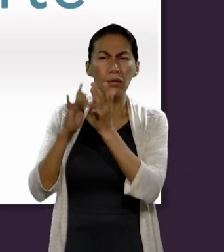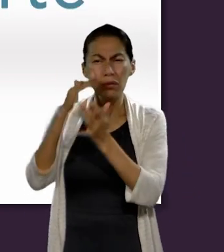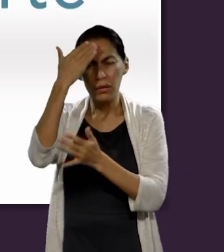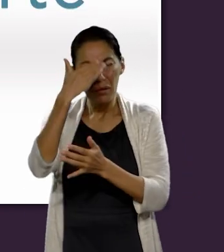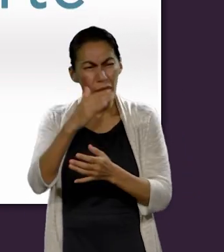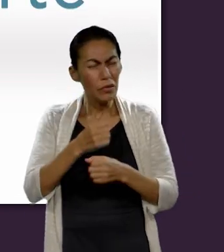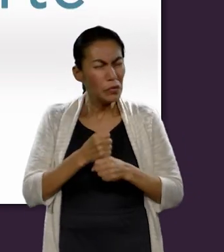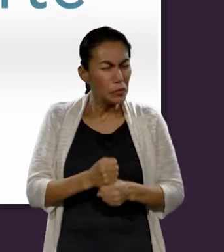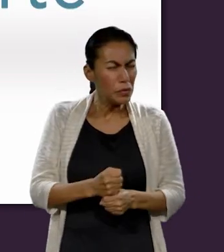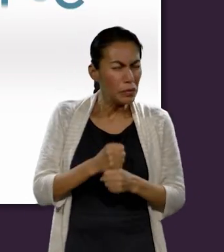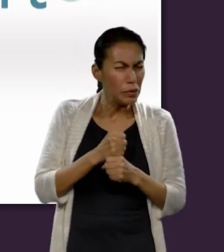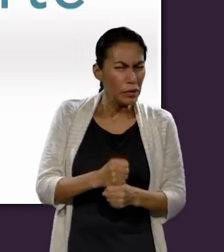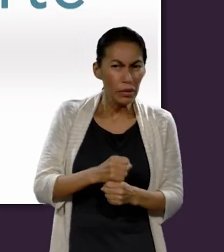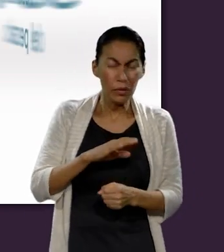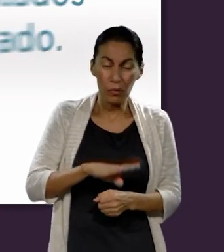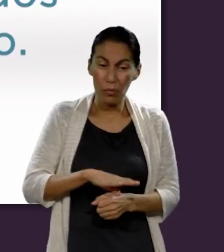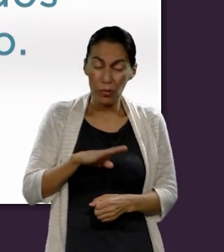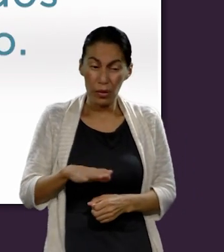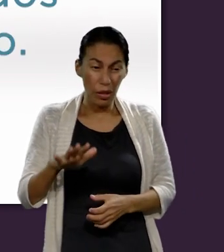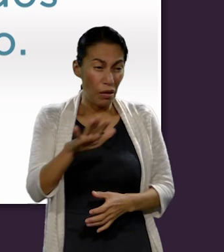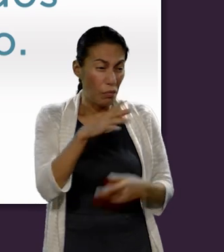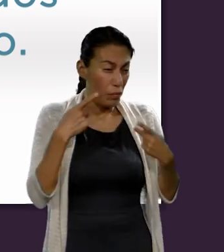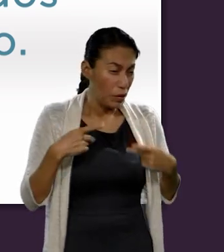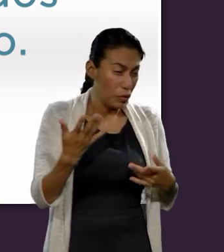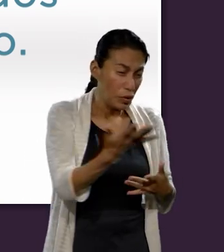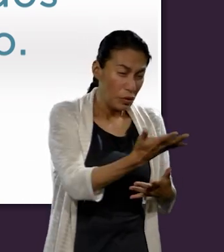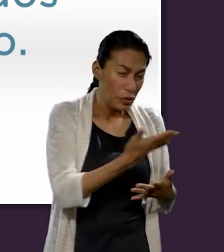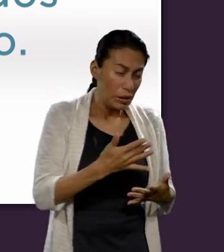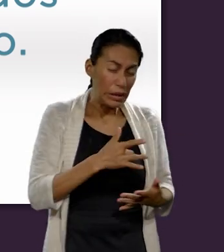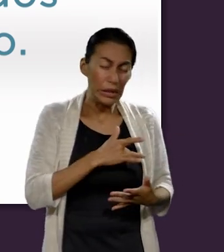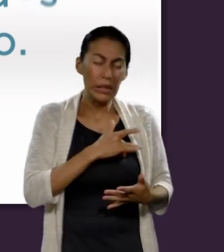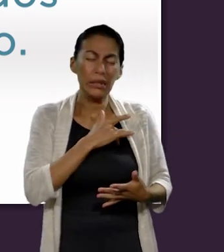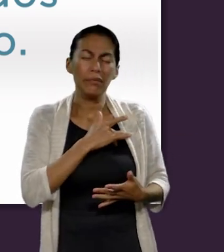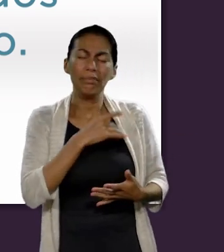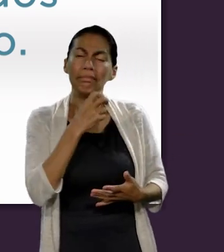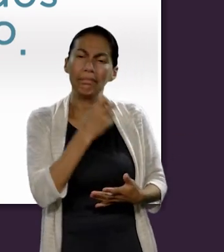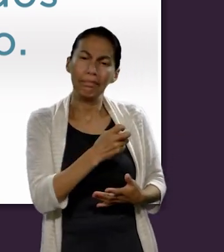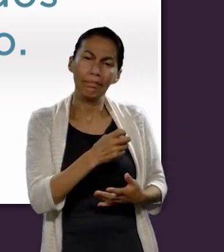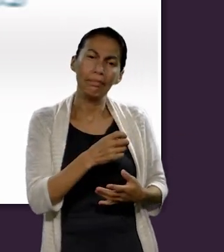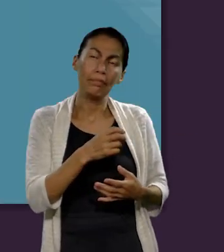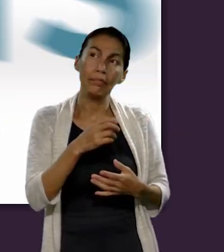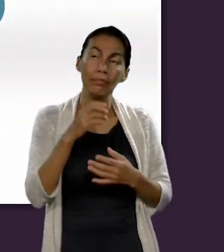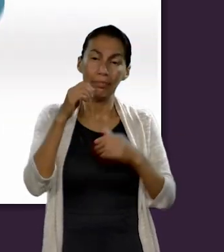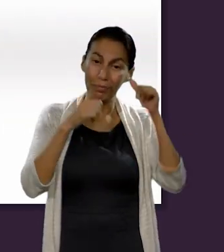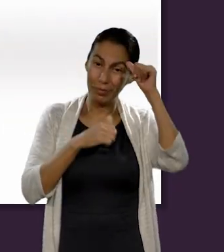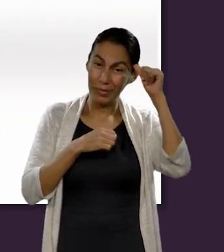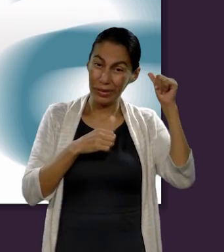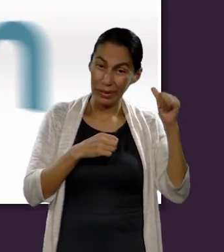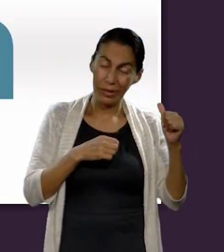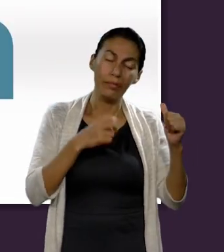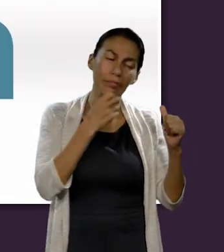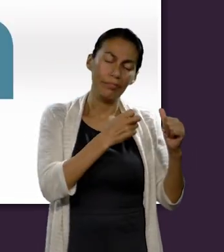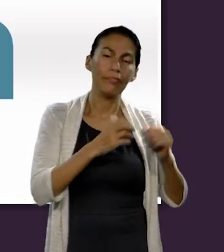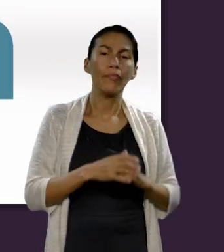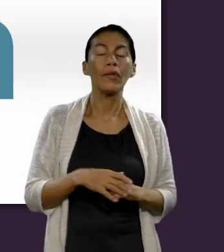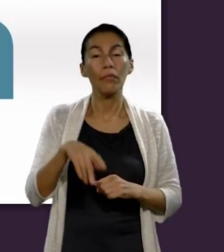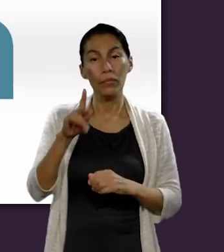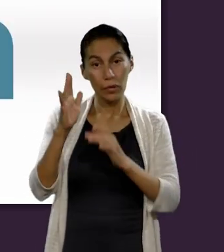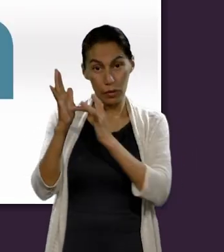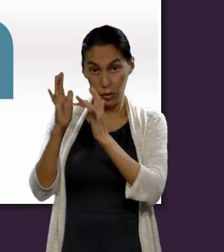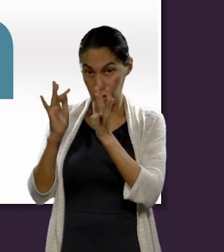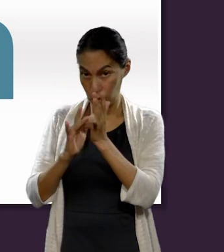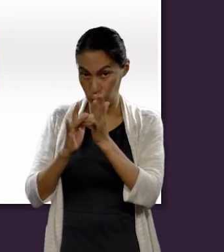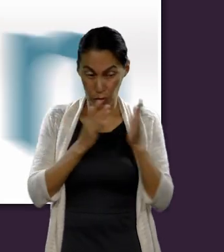que el sufrimiento y la muerte que experimenta este mundo son resultados del pecado. Pero Jesús tenía un plan para